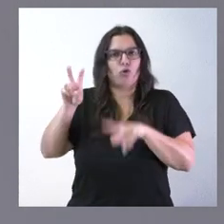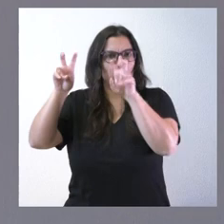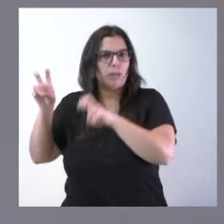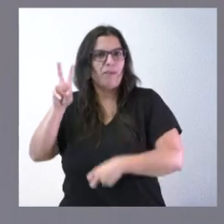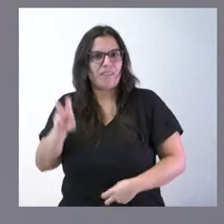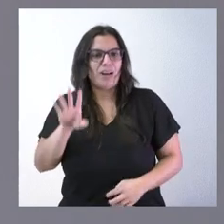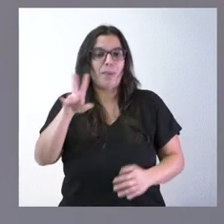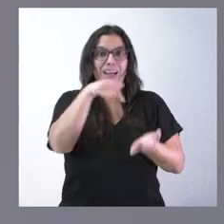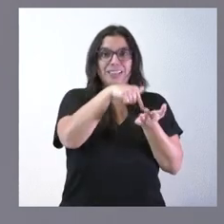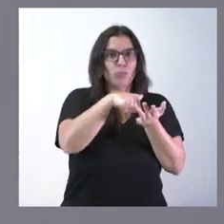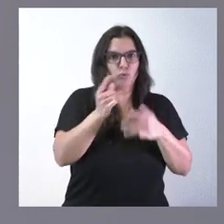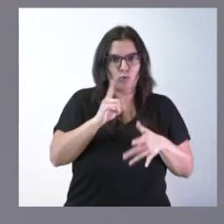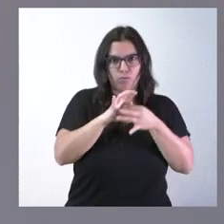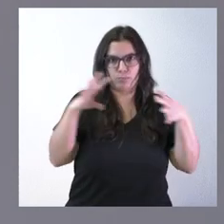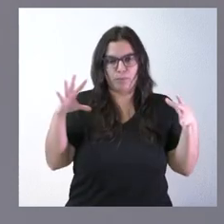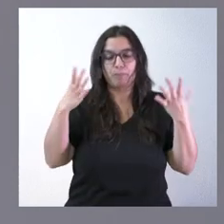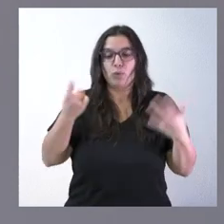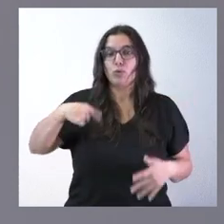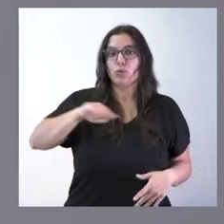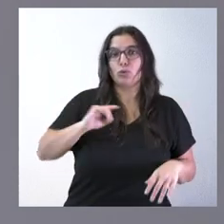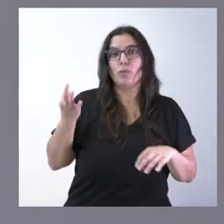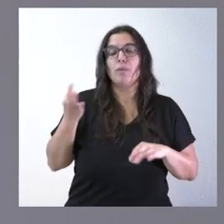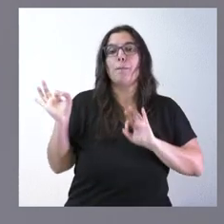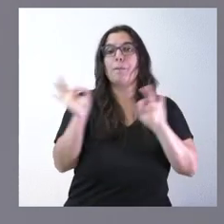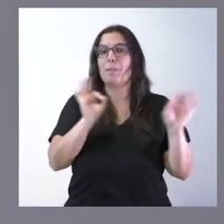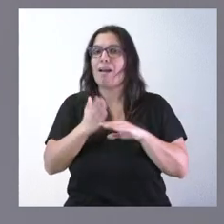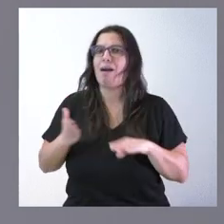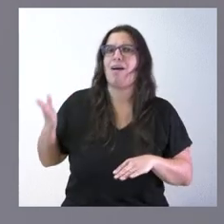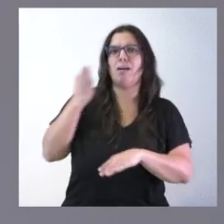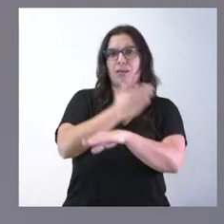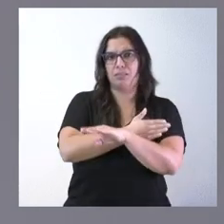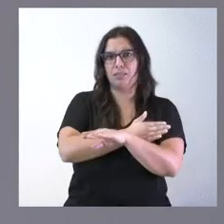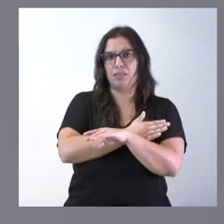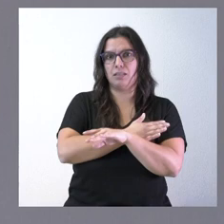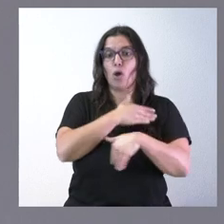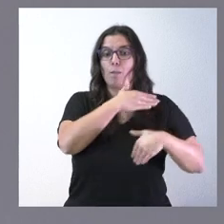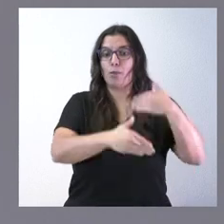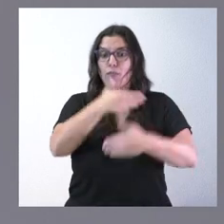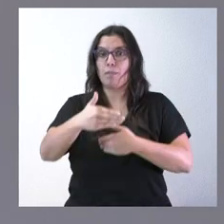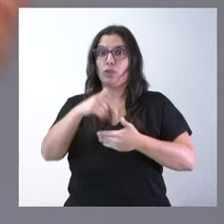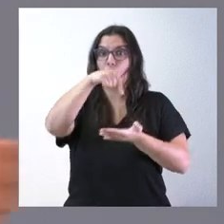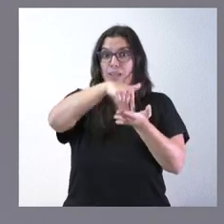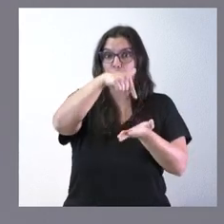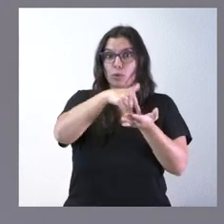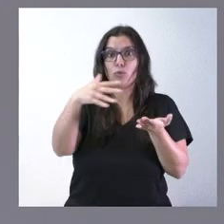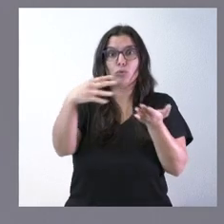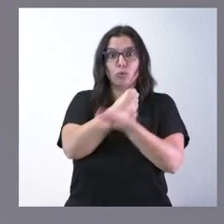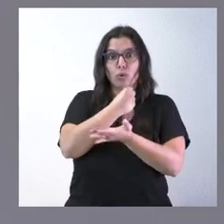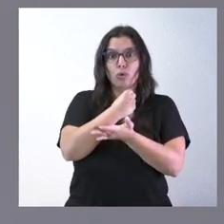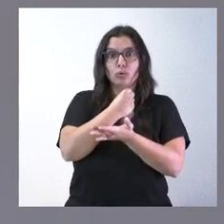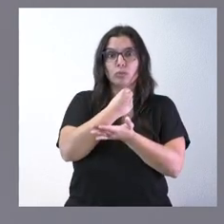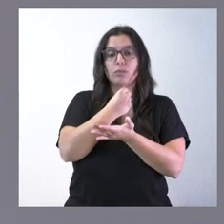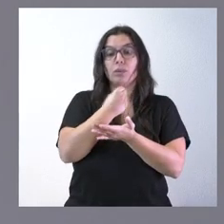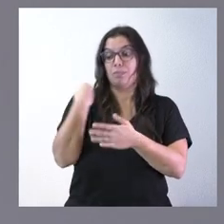nosotros tenemos que preparar con muchísima anticipación todos los procedimientos tributarios y de hecho fue en el mes de